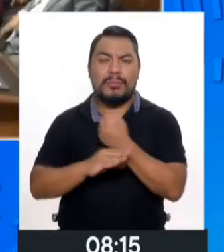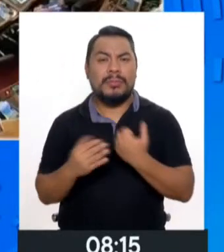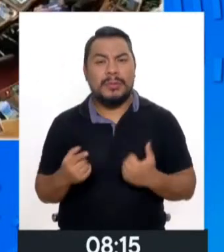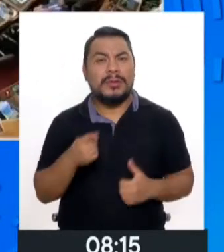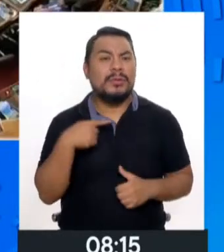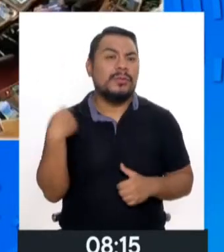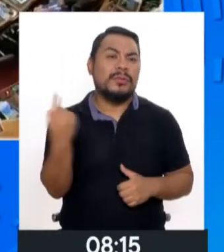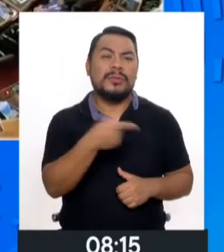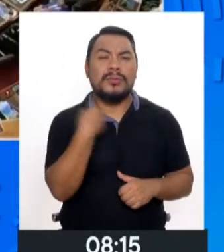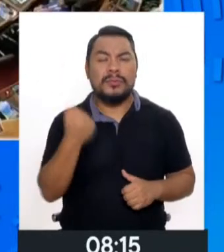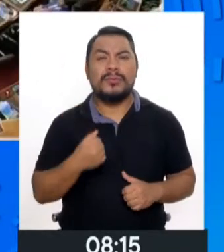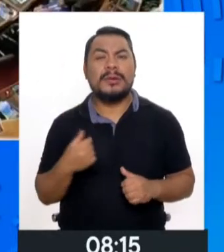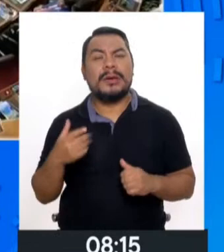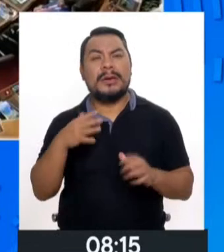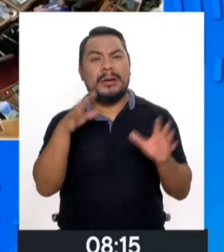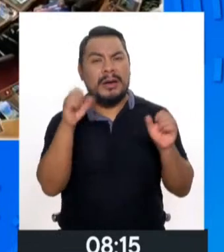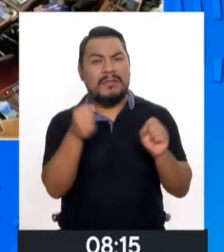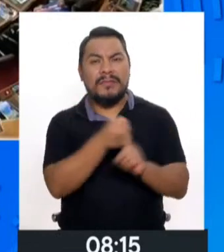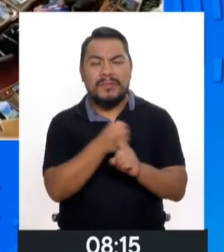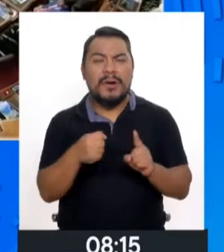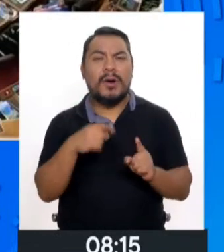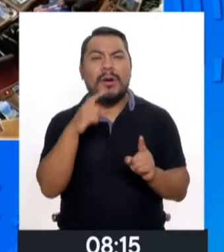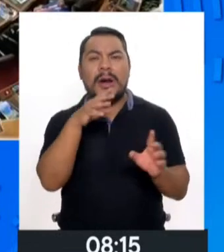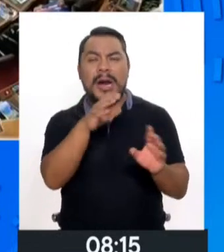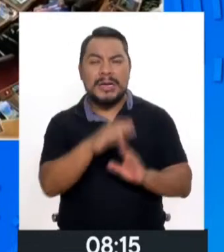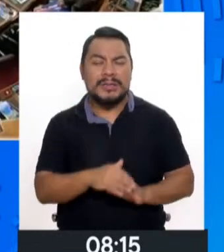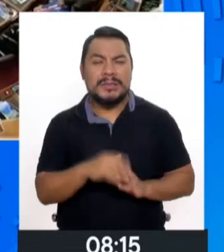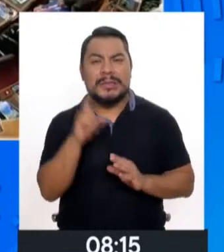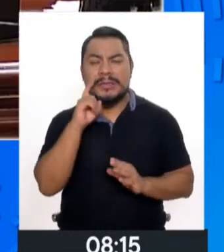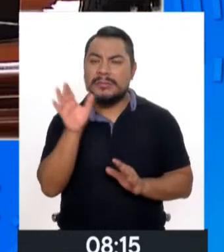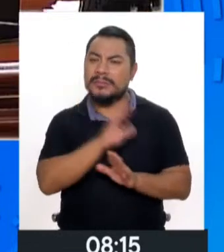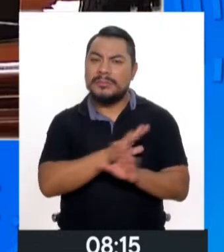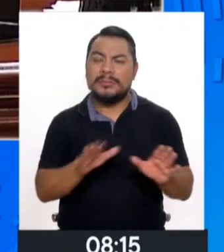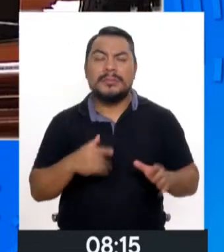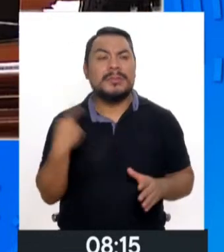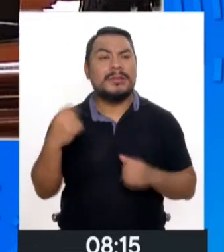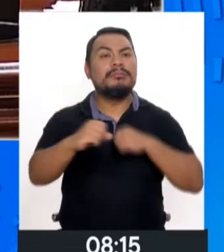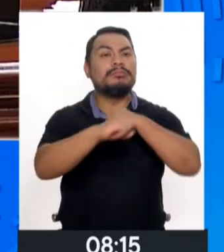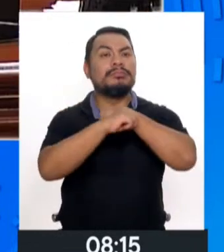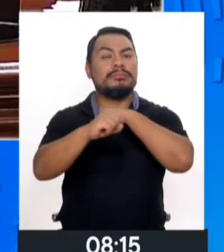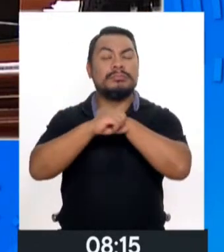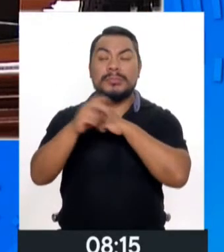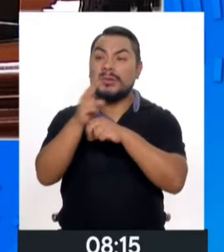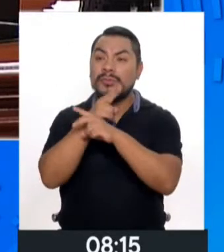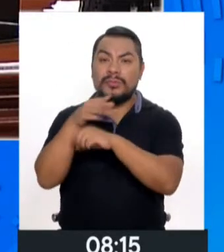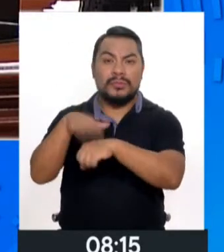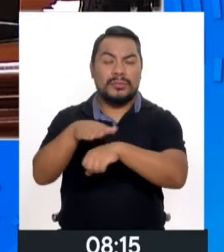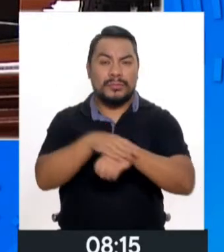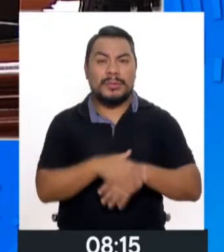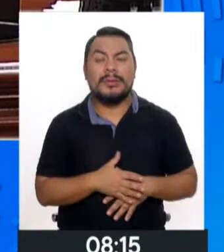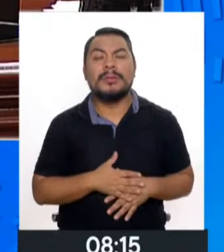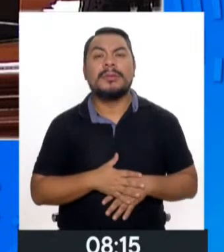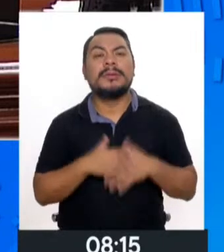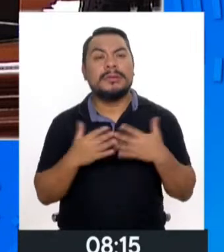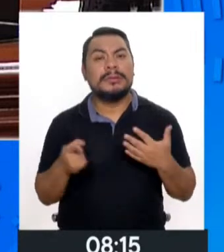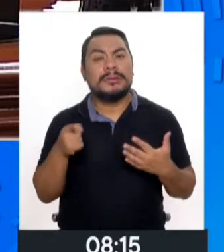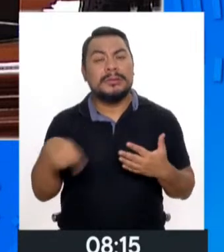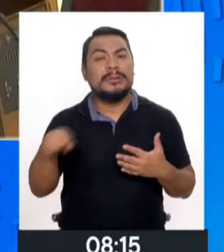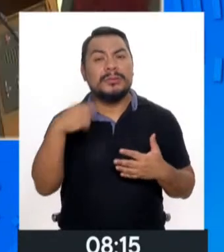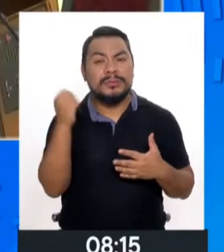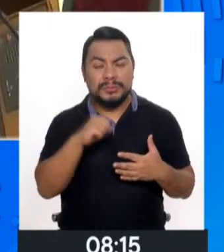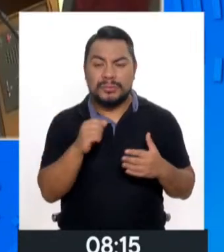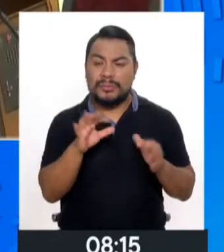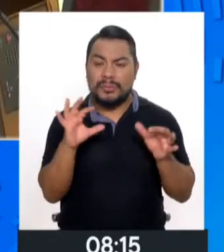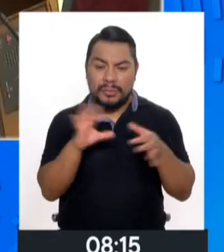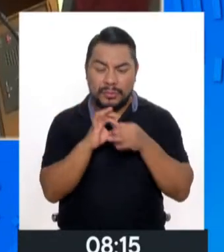todos los hechos de violencia, porque también es nuestro problema. Como señala nuestra campaña, también es nuestro problema. Solamente la sociedad en su